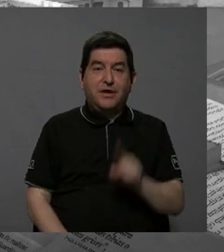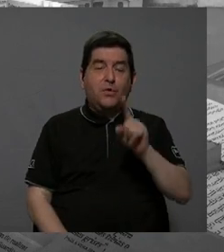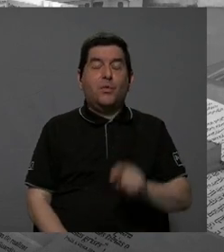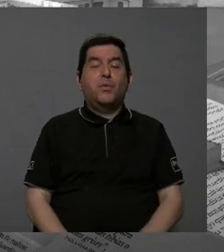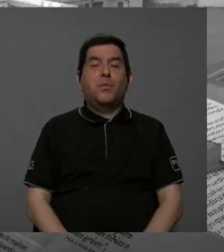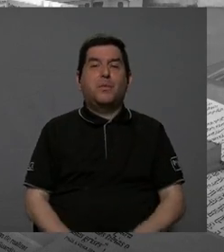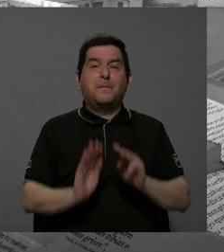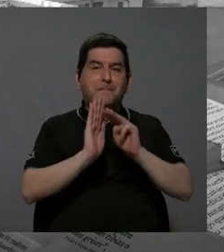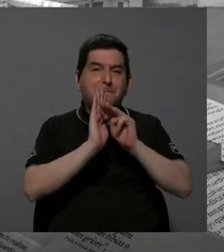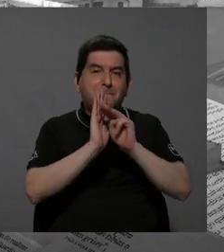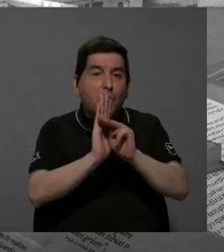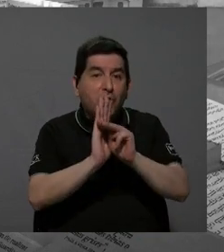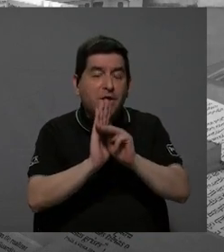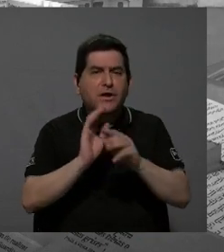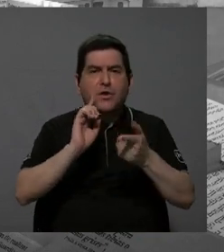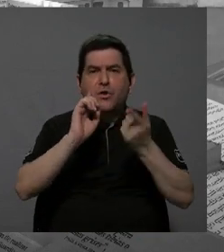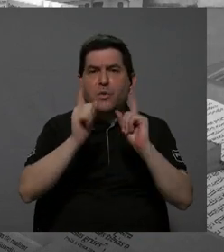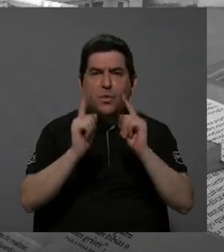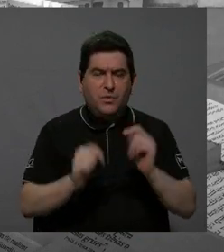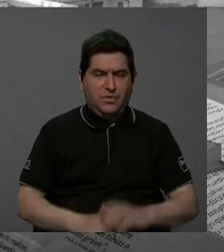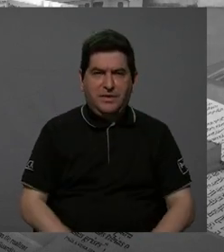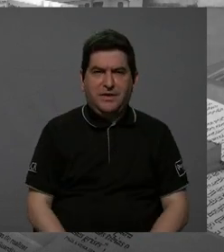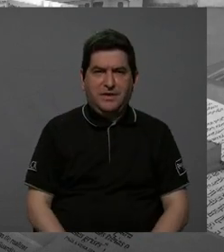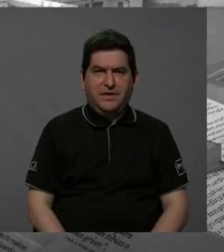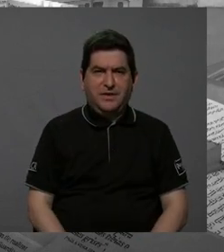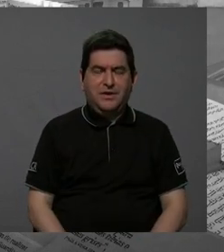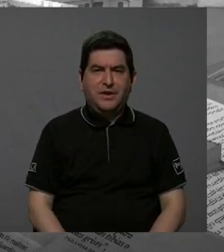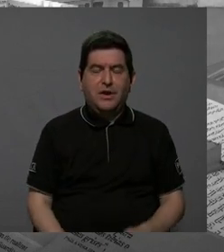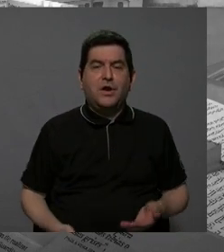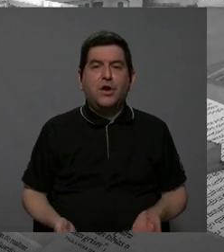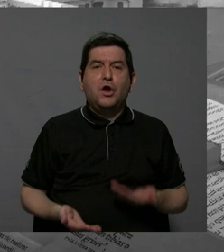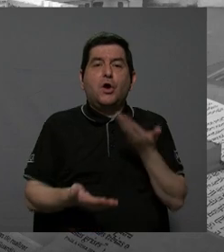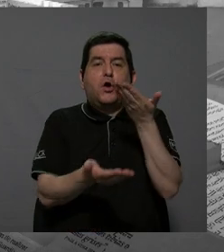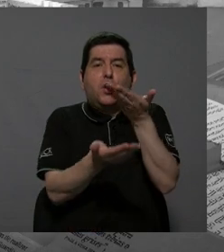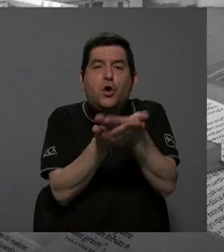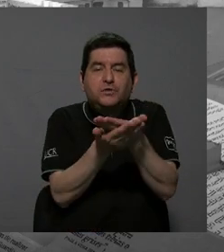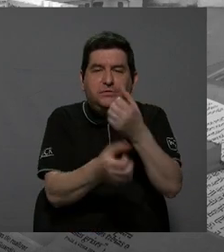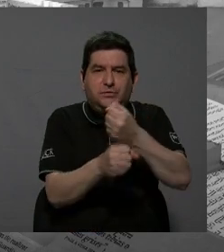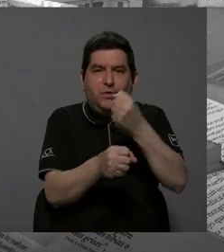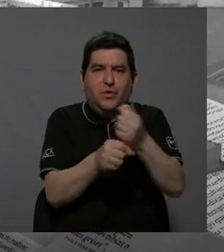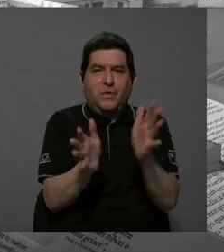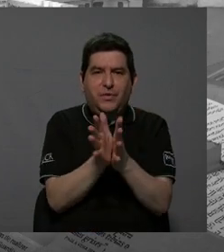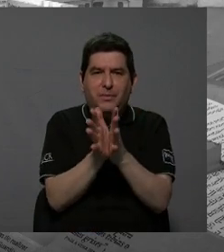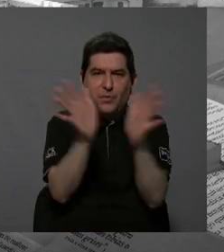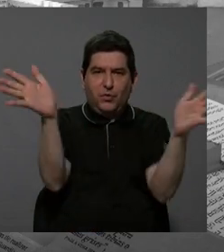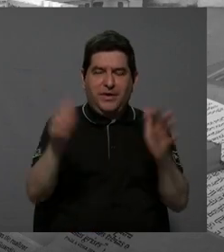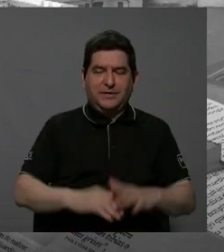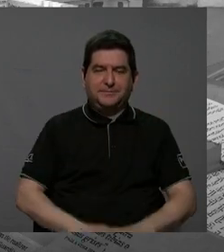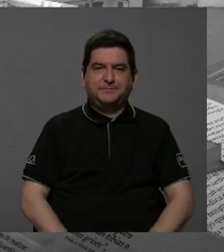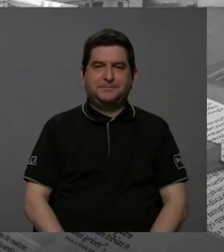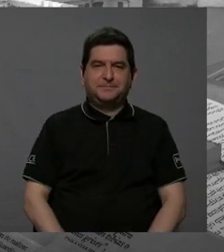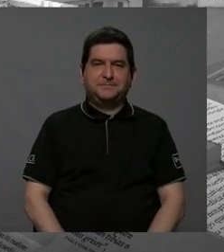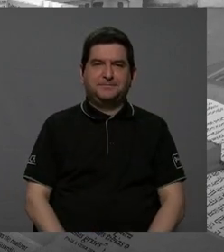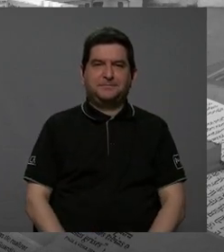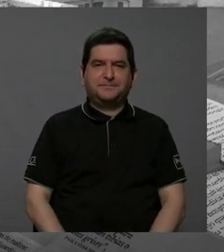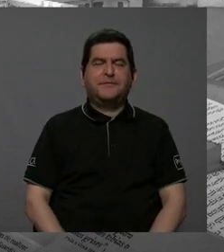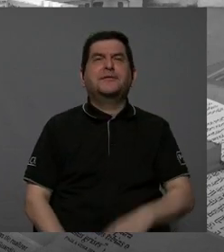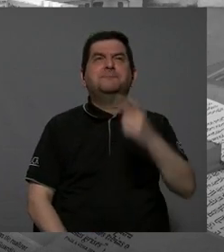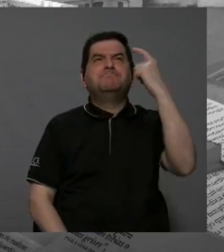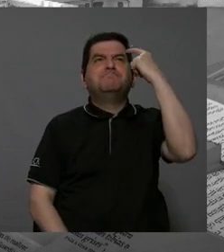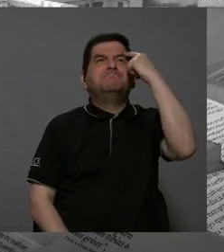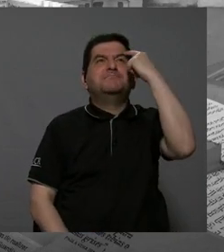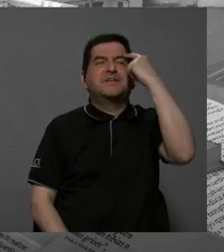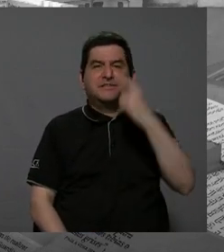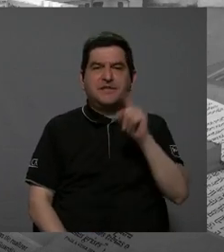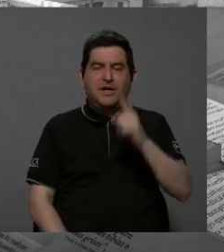modalidad que es la modalidad de la concesión de obra pública. Entonces, cuando pensamos